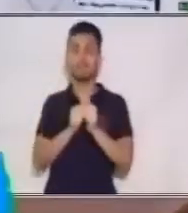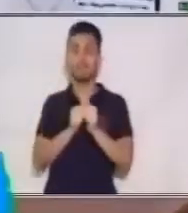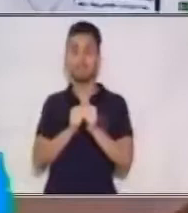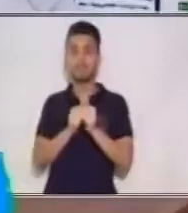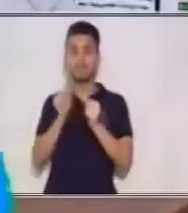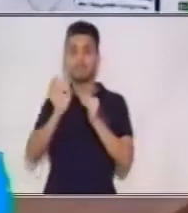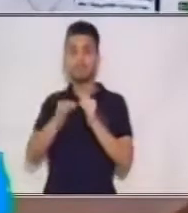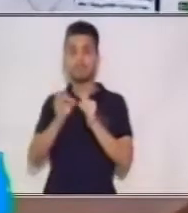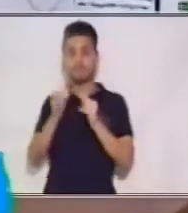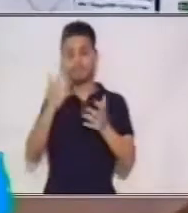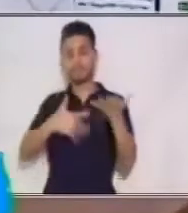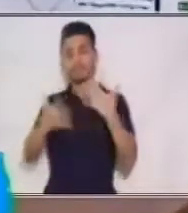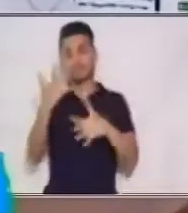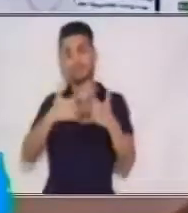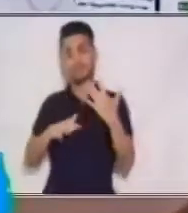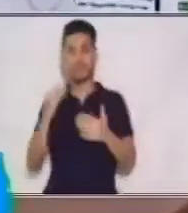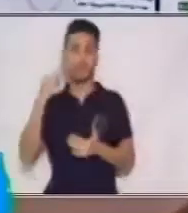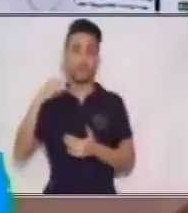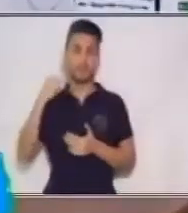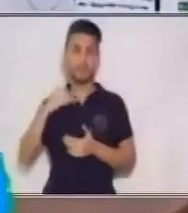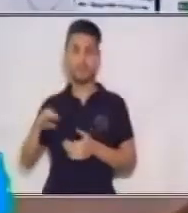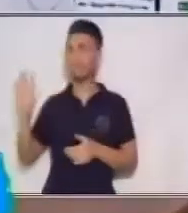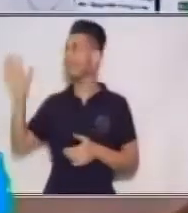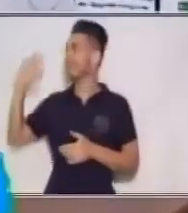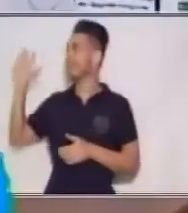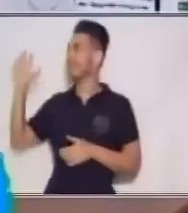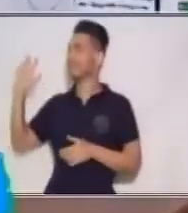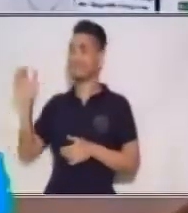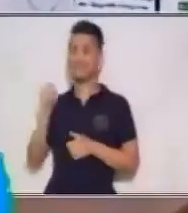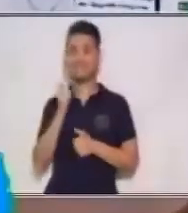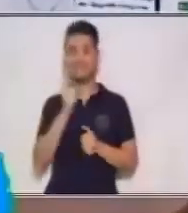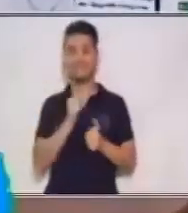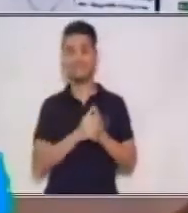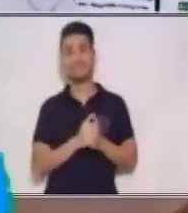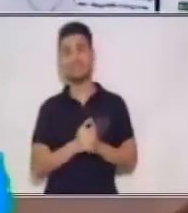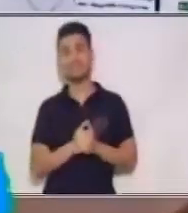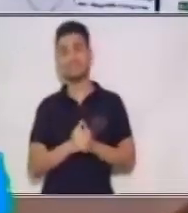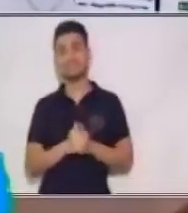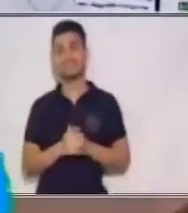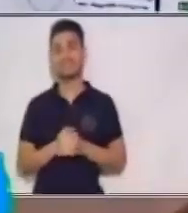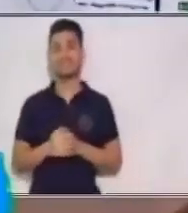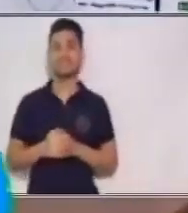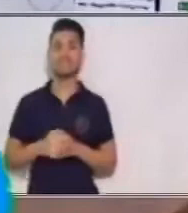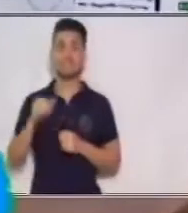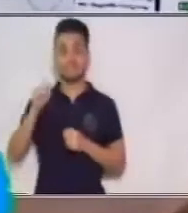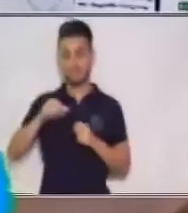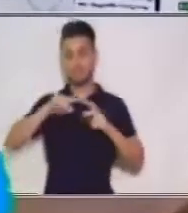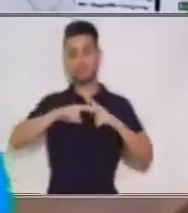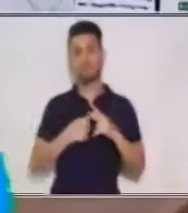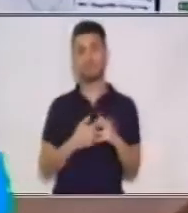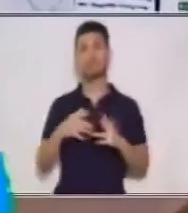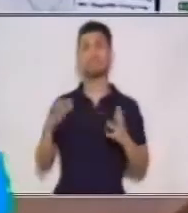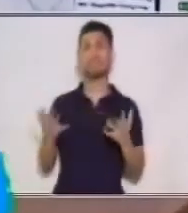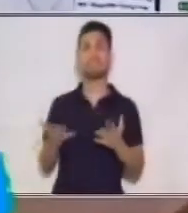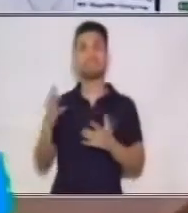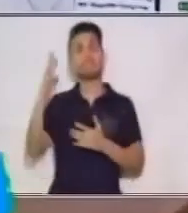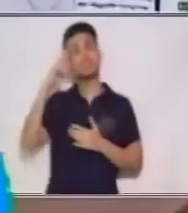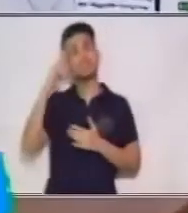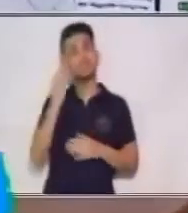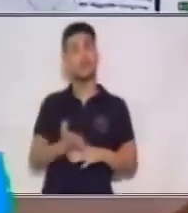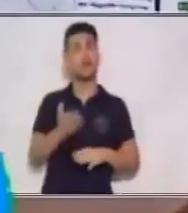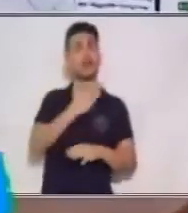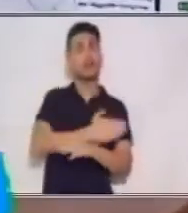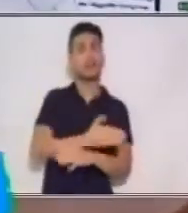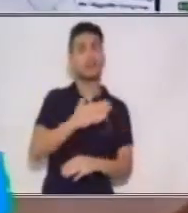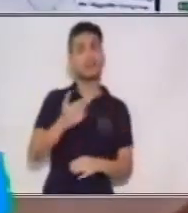interpretación de lengua de señas, Mauricio. Hola, Mauricio. Vamos a iniciar entonces recordando lo que aprendimos